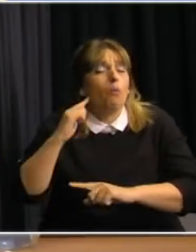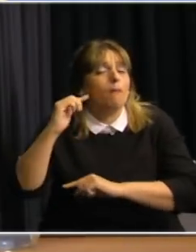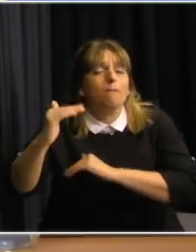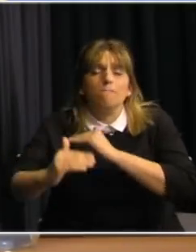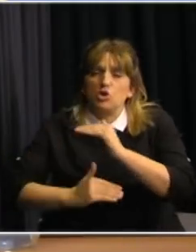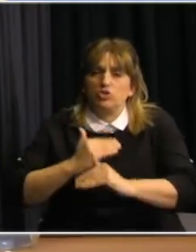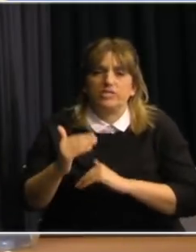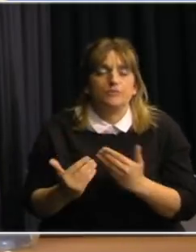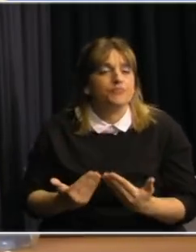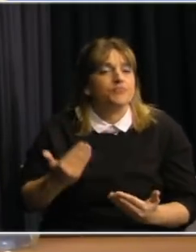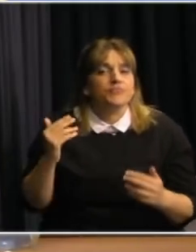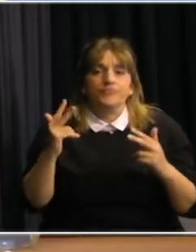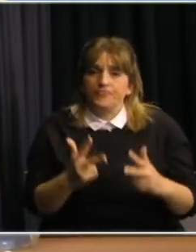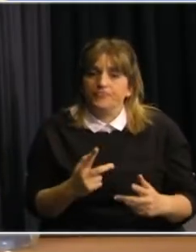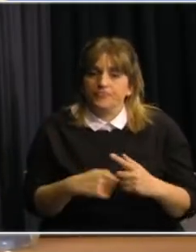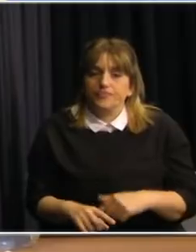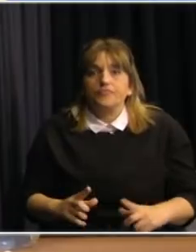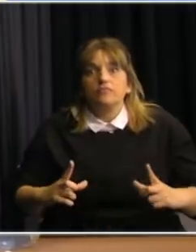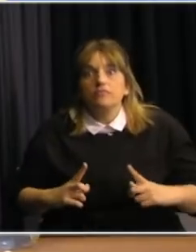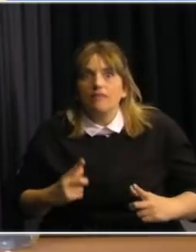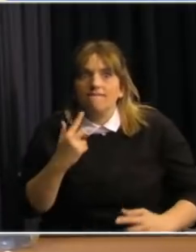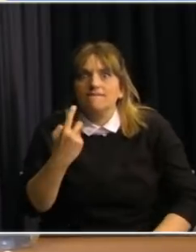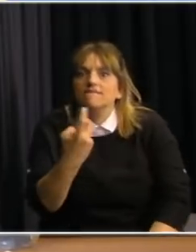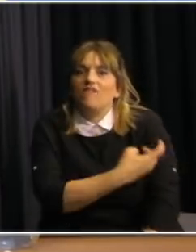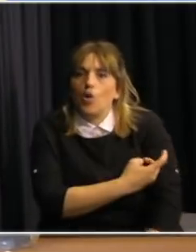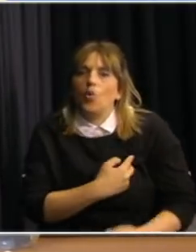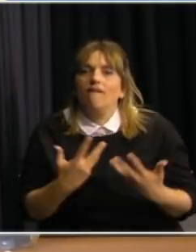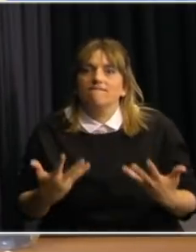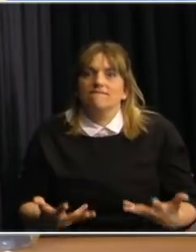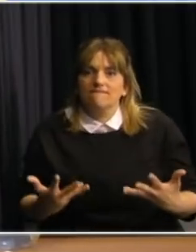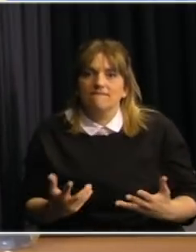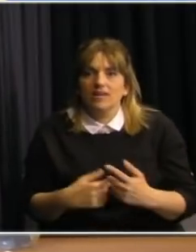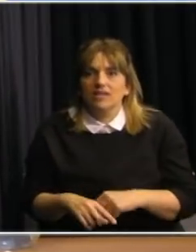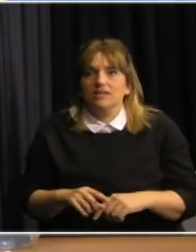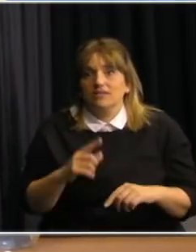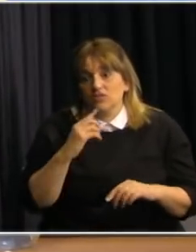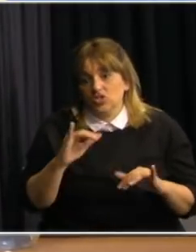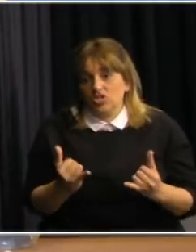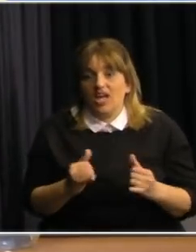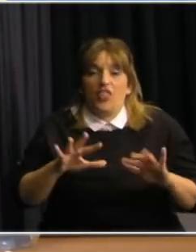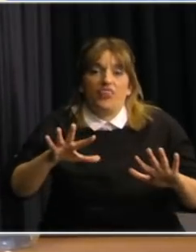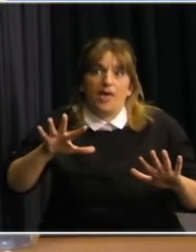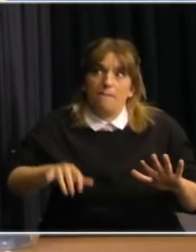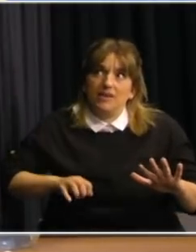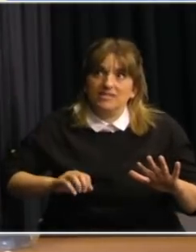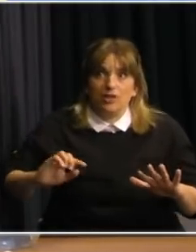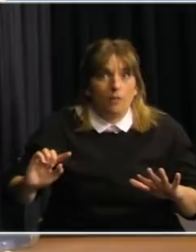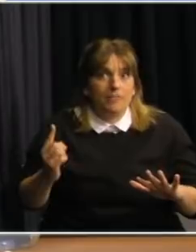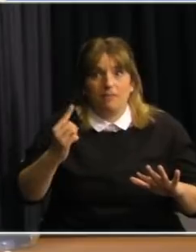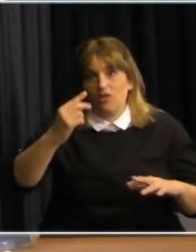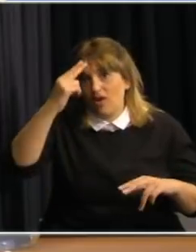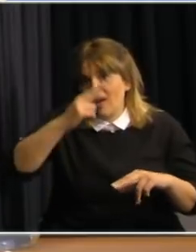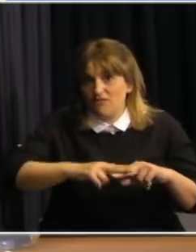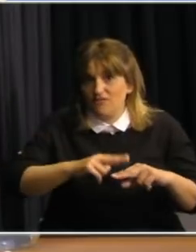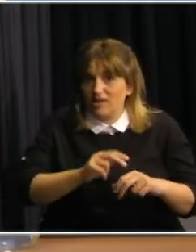al principio que esperábamos la o la vacuna ansiosamente, que solo 10 meses después de los primeros casos estemos hablando